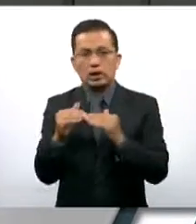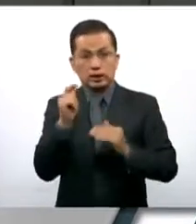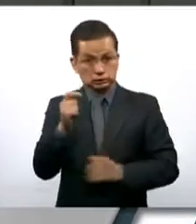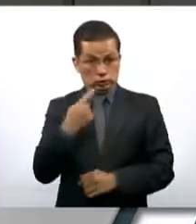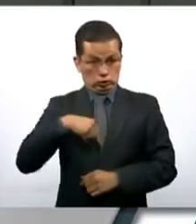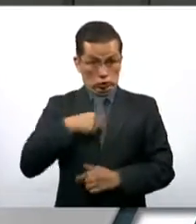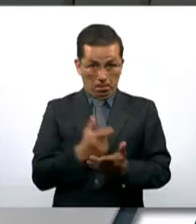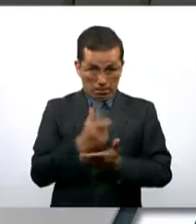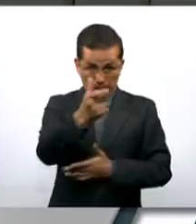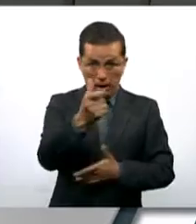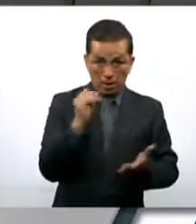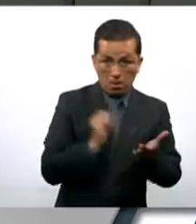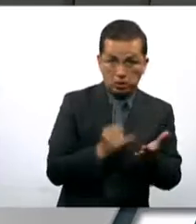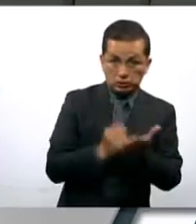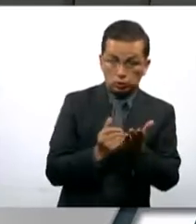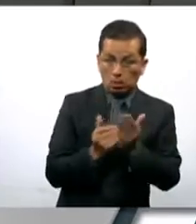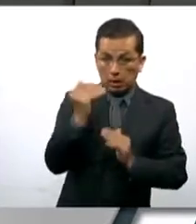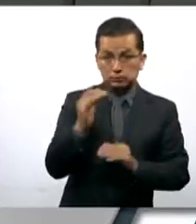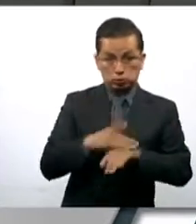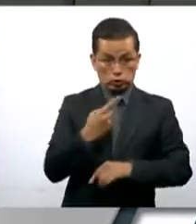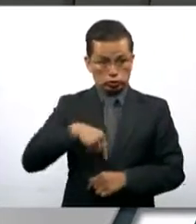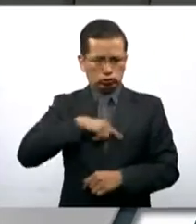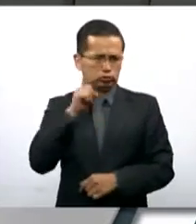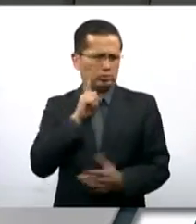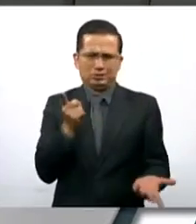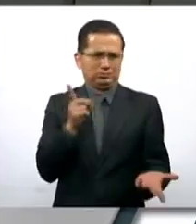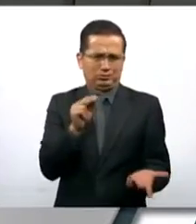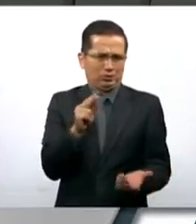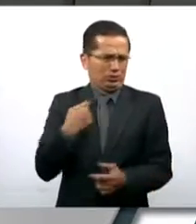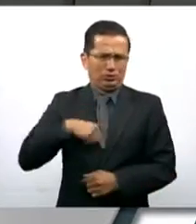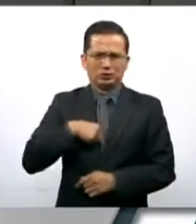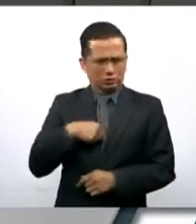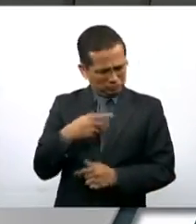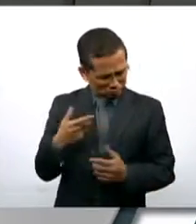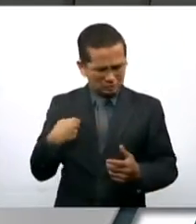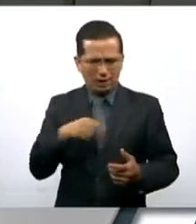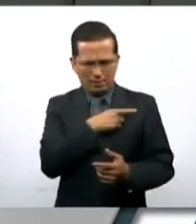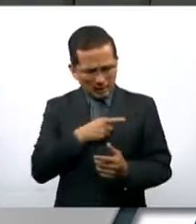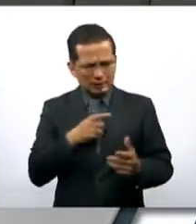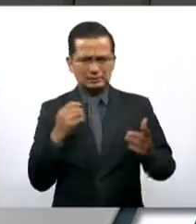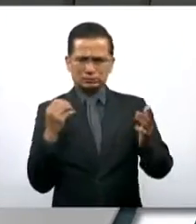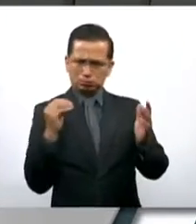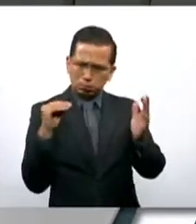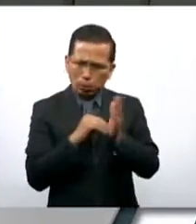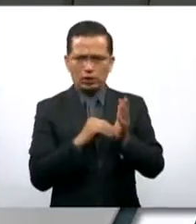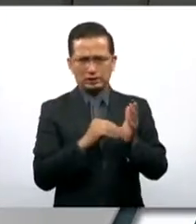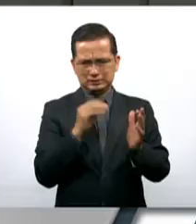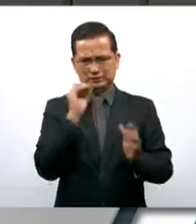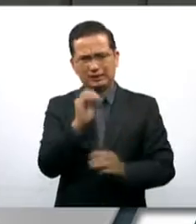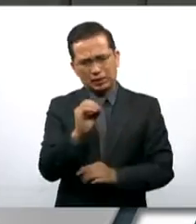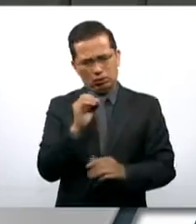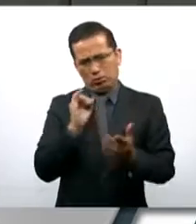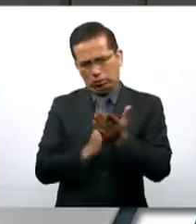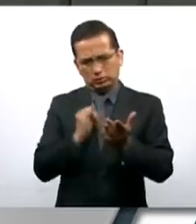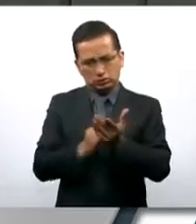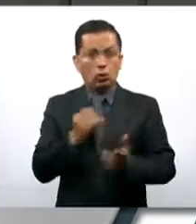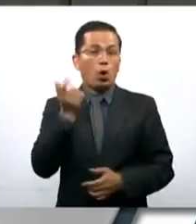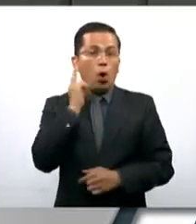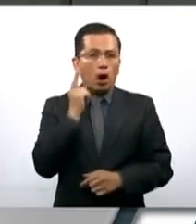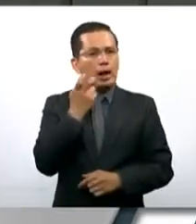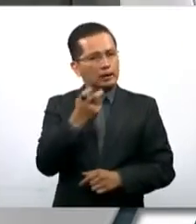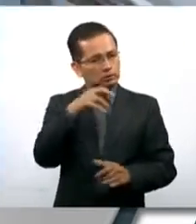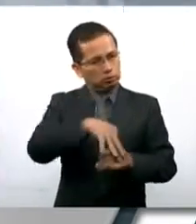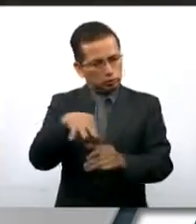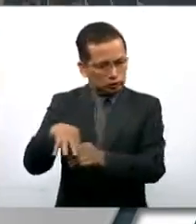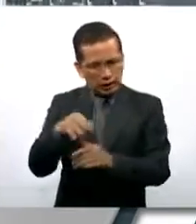con menstruación digna, compromiso compartido del legislativo con el gobierno federal. Entonces yo espero, por supuesto, que se vote de esa manera también